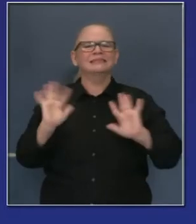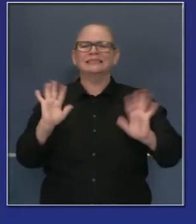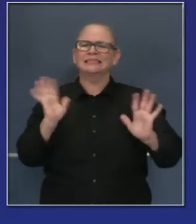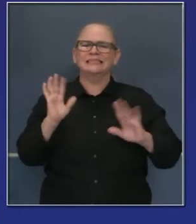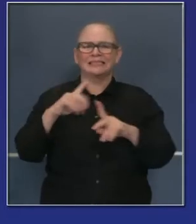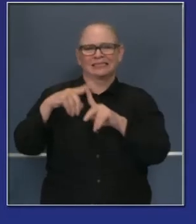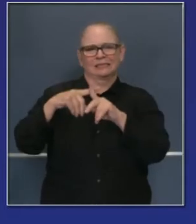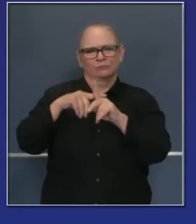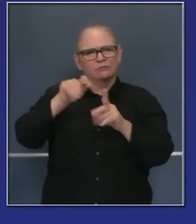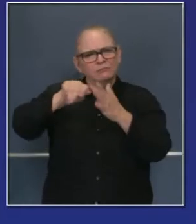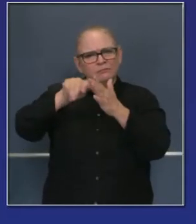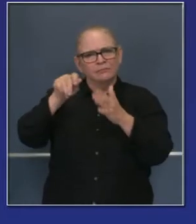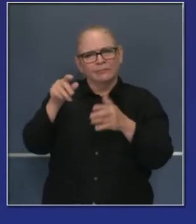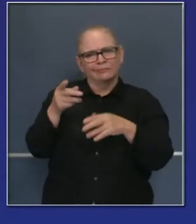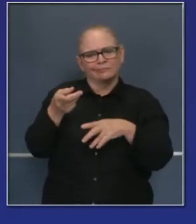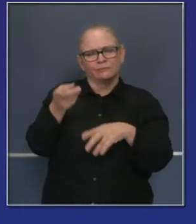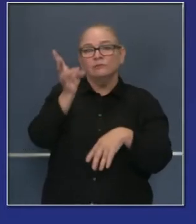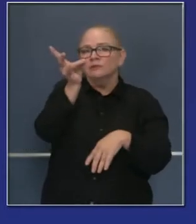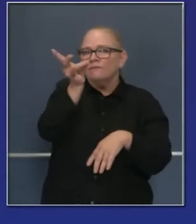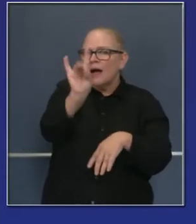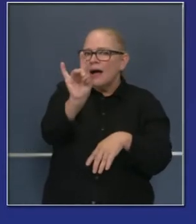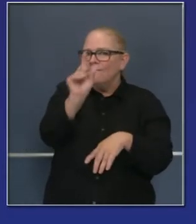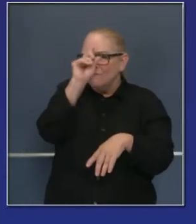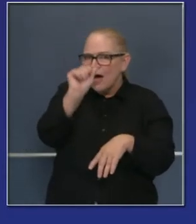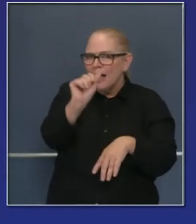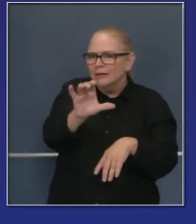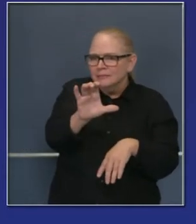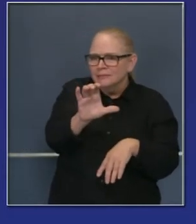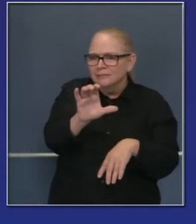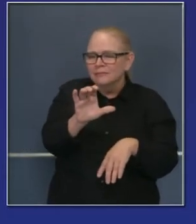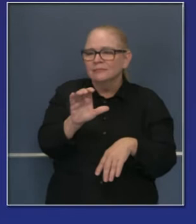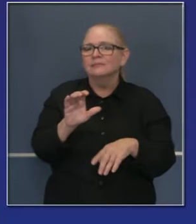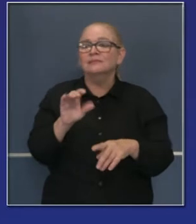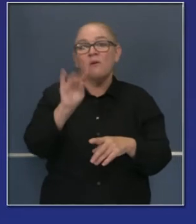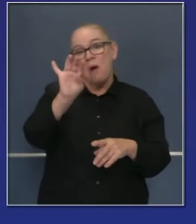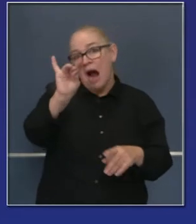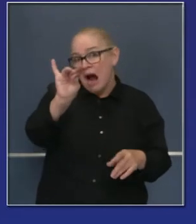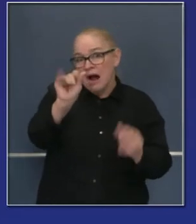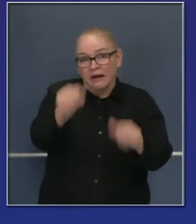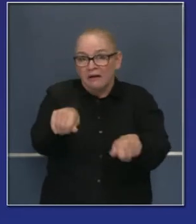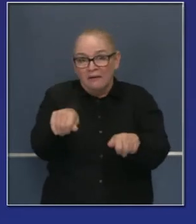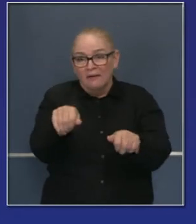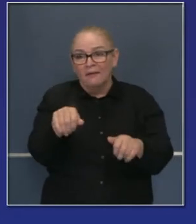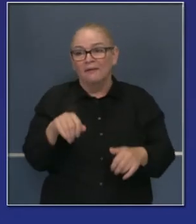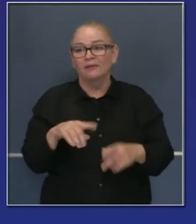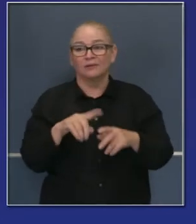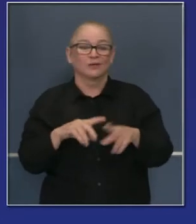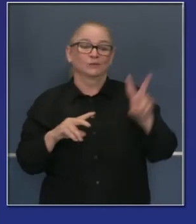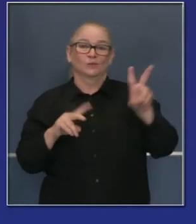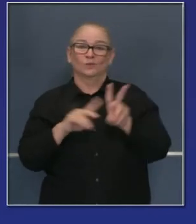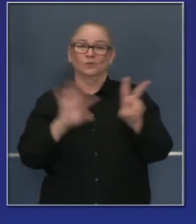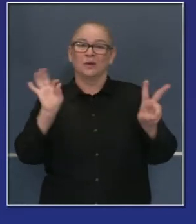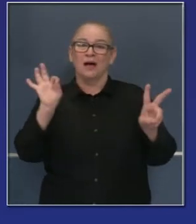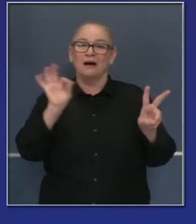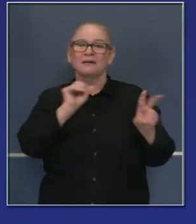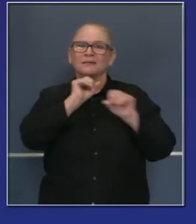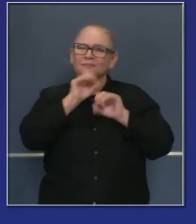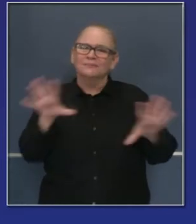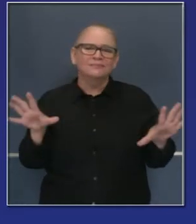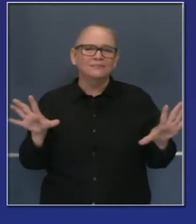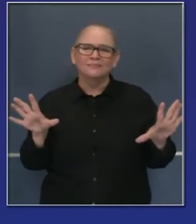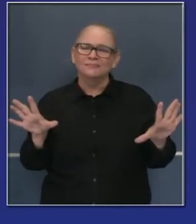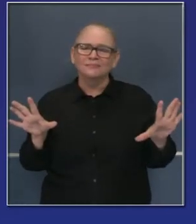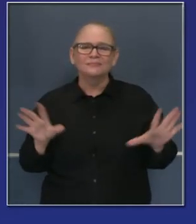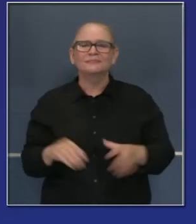fijar sus termostatos a 78 o más grados Fahrenheit entre las 2 y las 9,